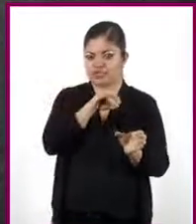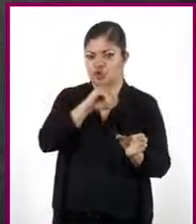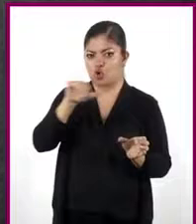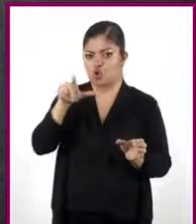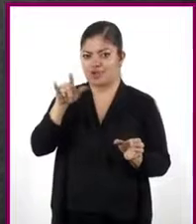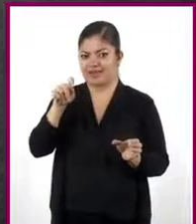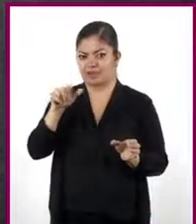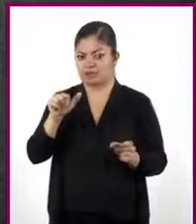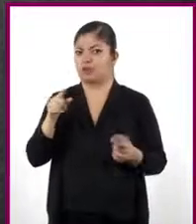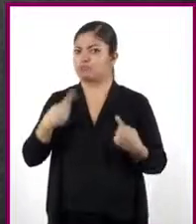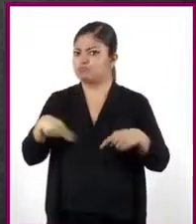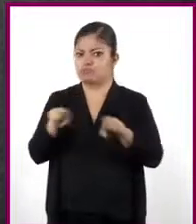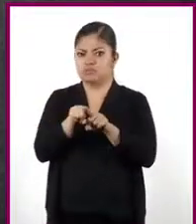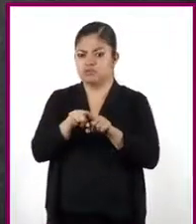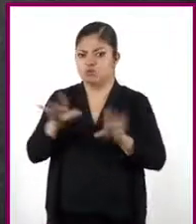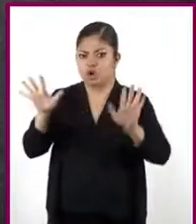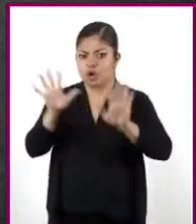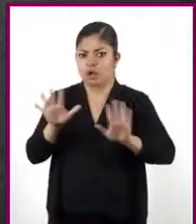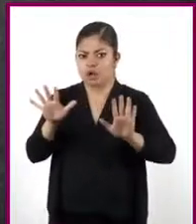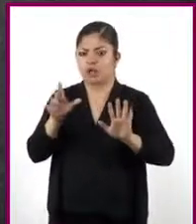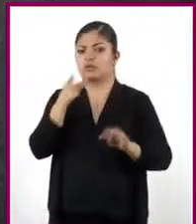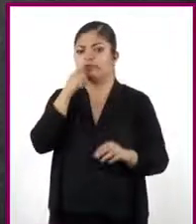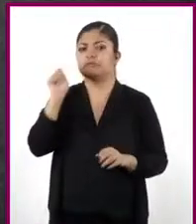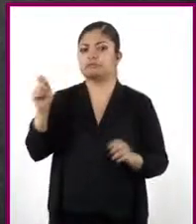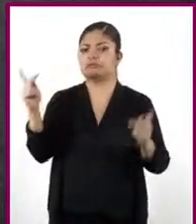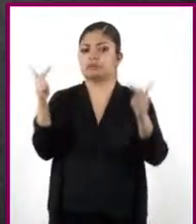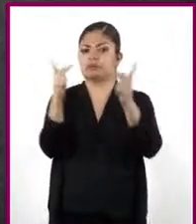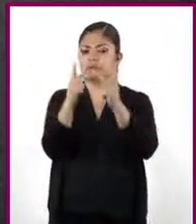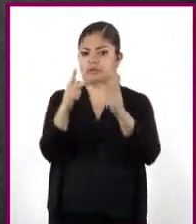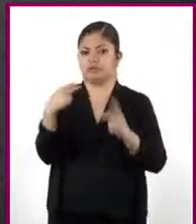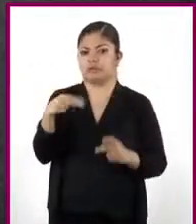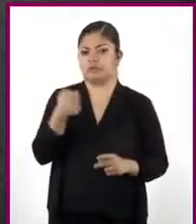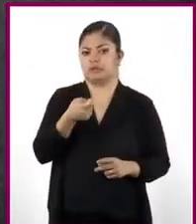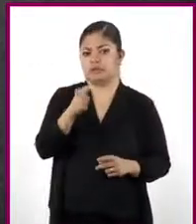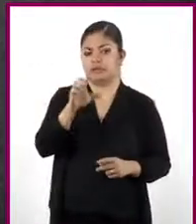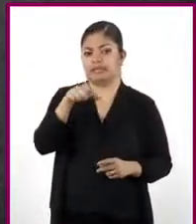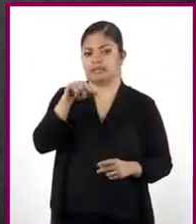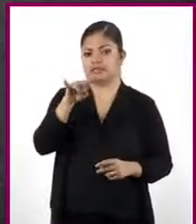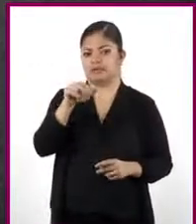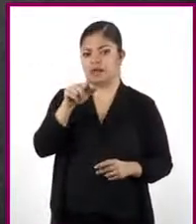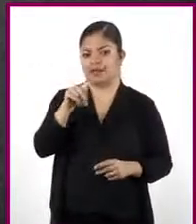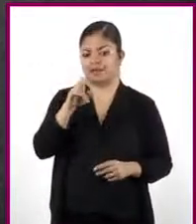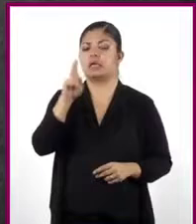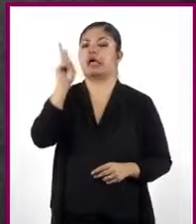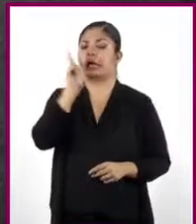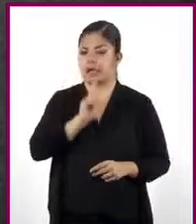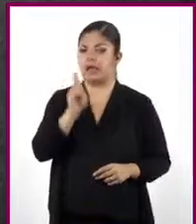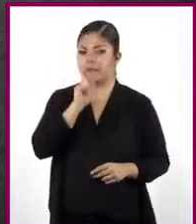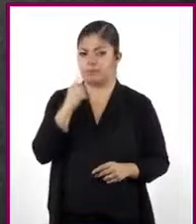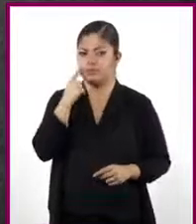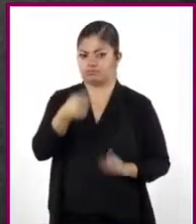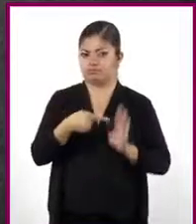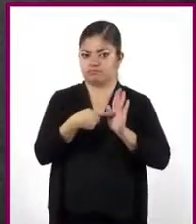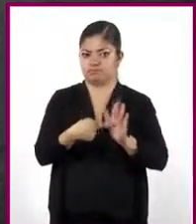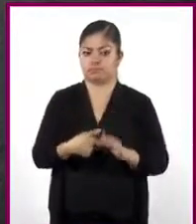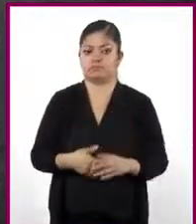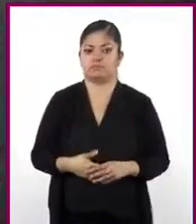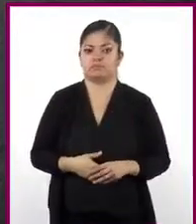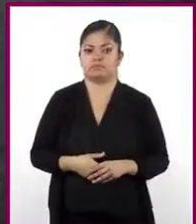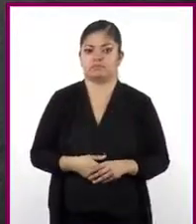al área de la misma figura, podemos decir que son equivalentes. Así que vamos a comprobarlo algebraicamente.